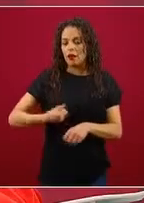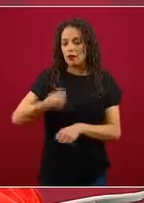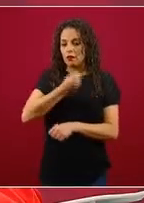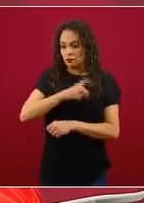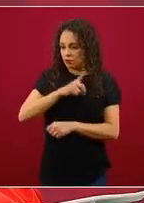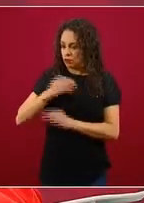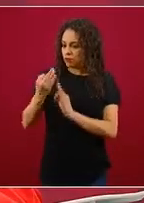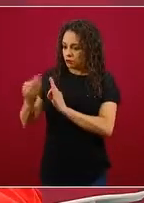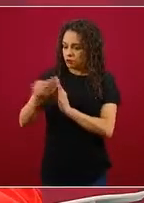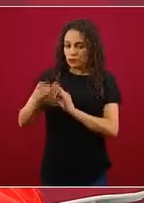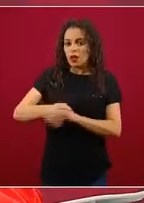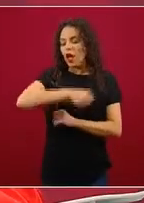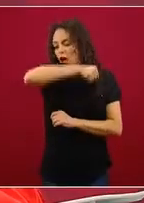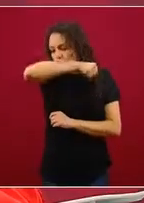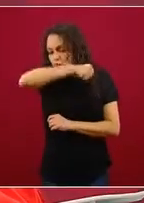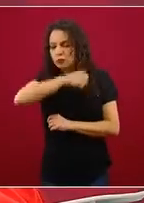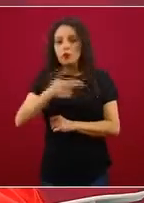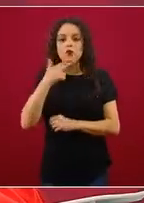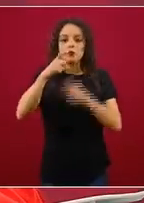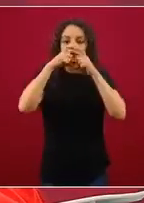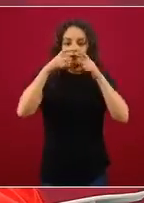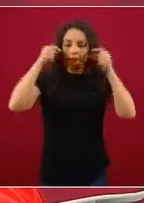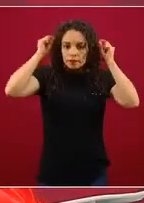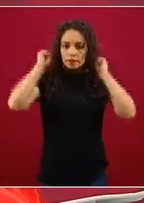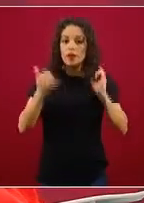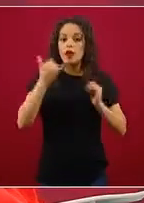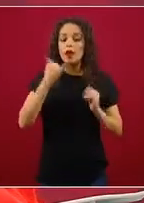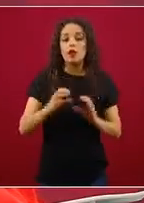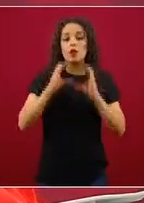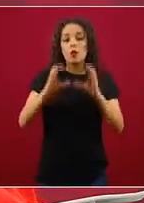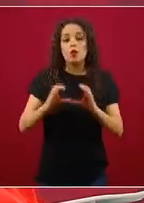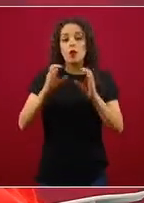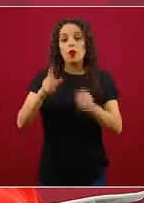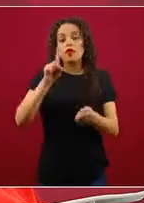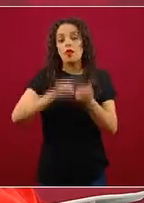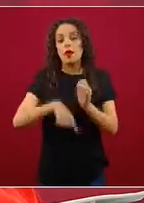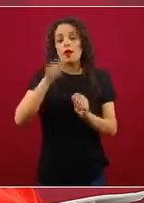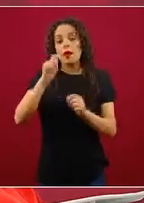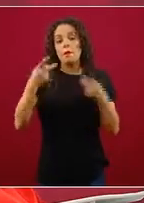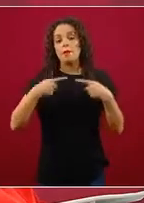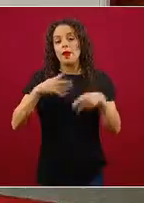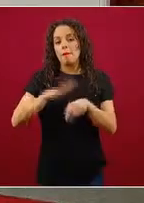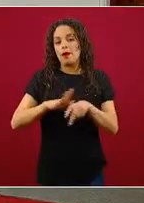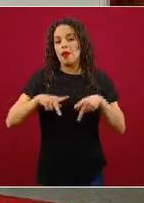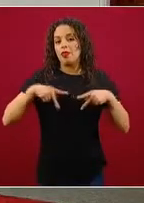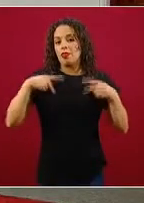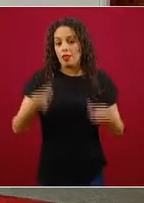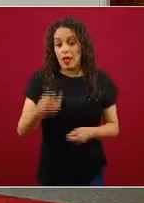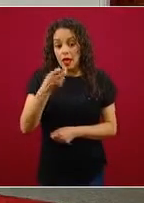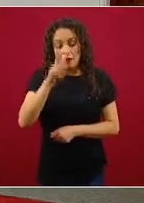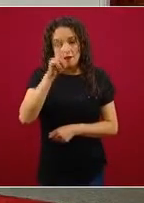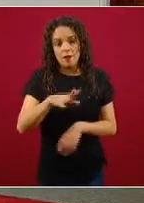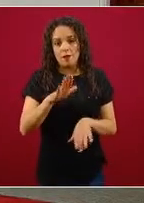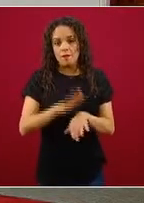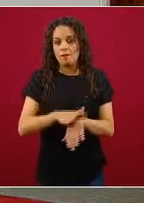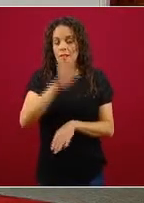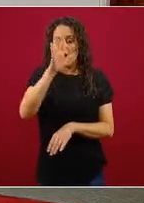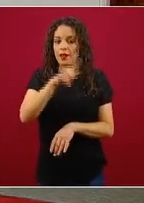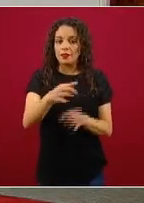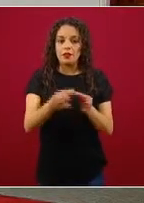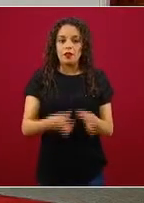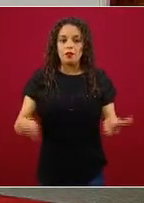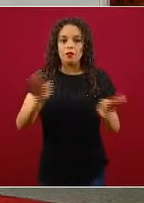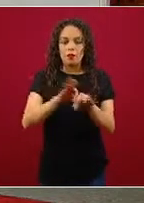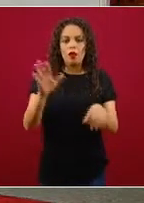de etiqueta y cuidar a los más vulnerables. Esto es muy importante porque es la población en